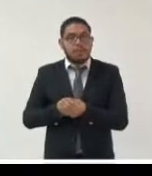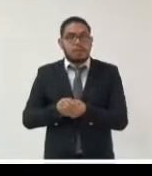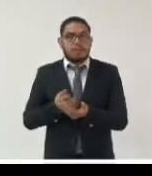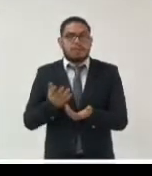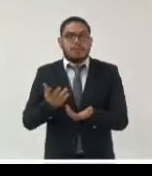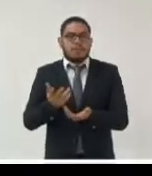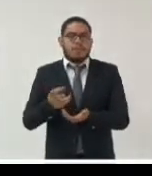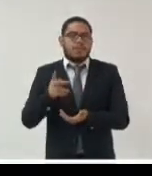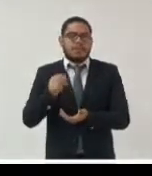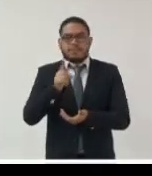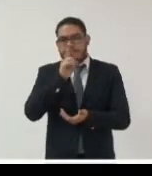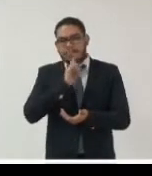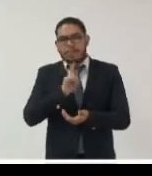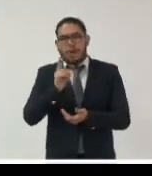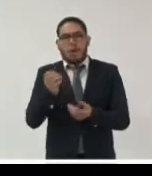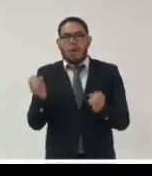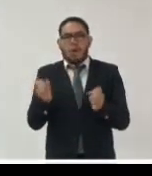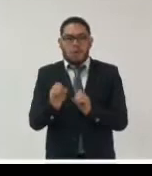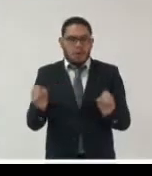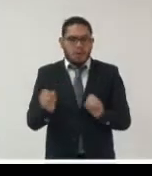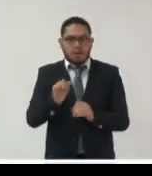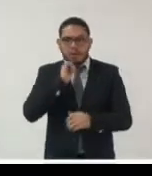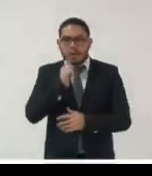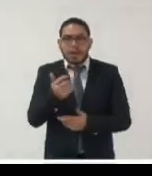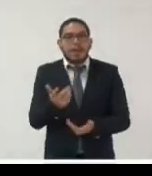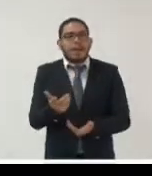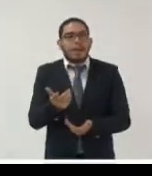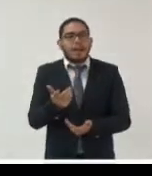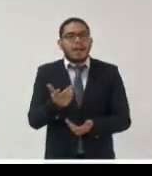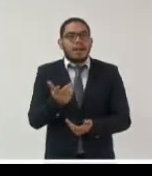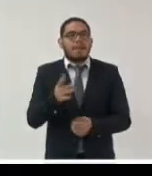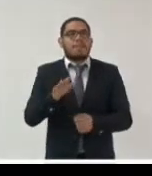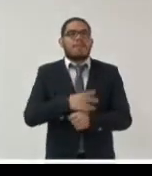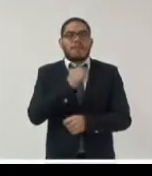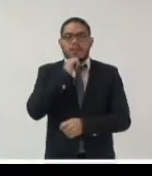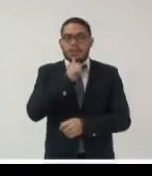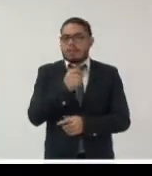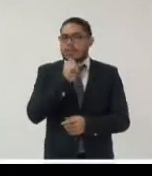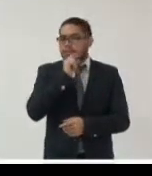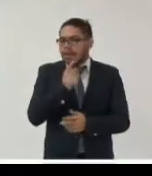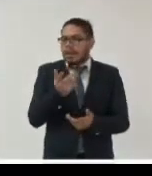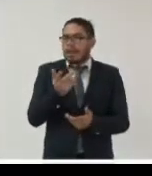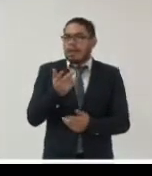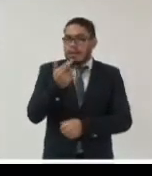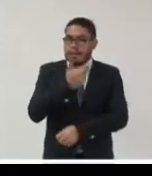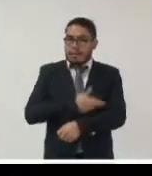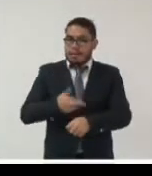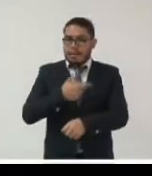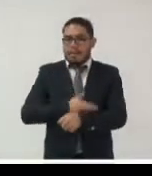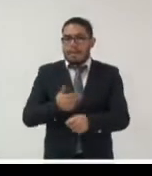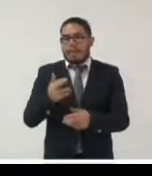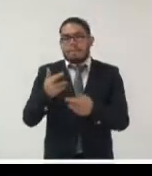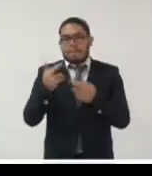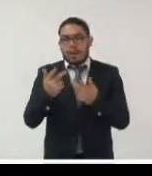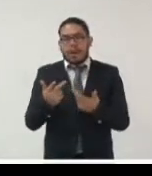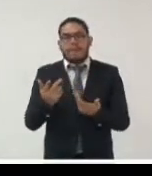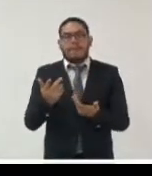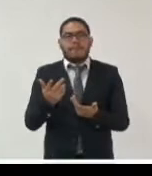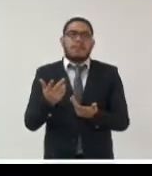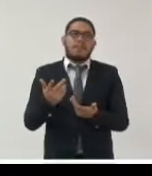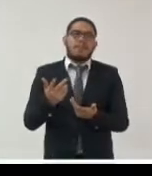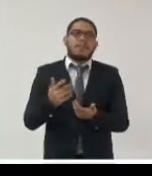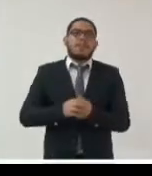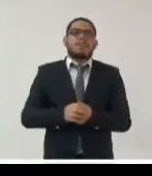mentira no será archivado se manterá en fase de gestión de trámite fragilizado sin